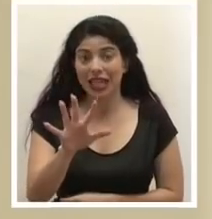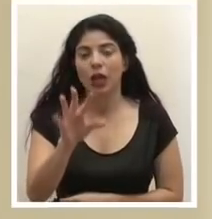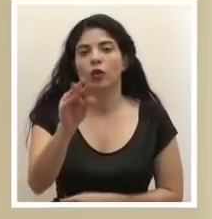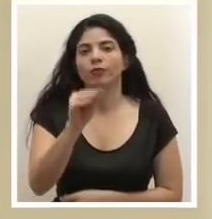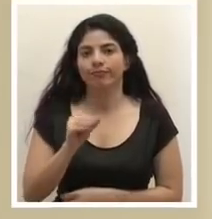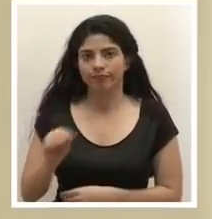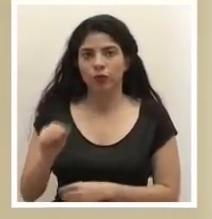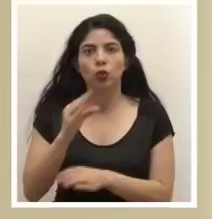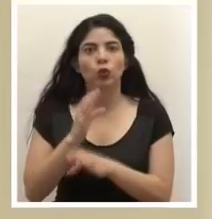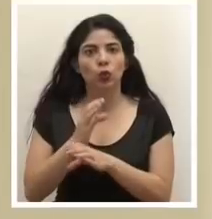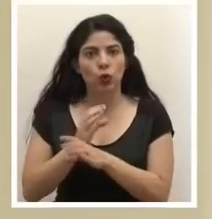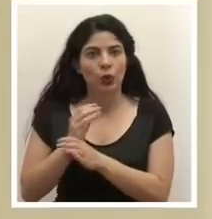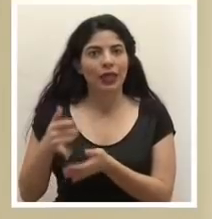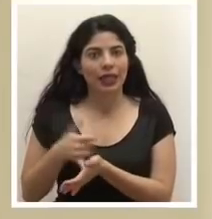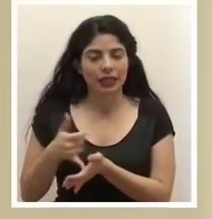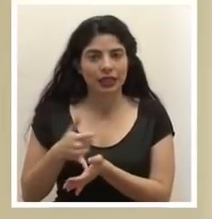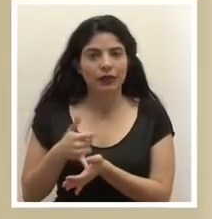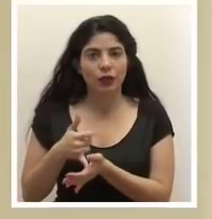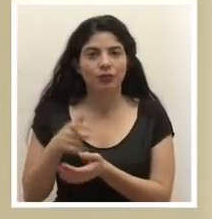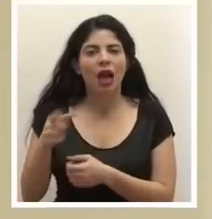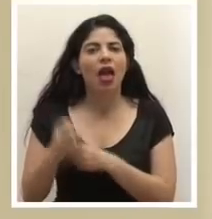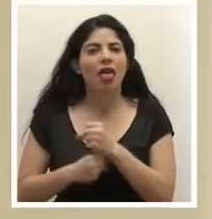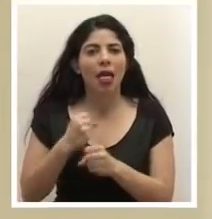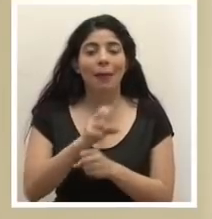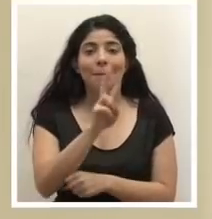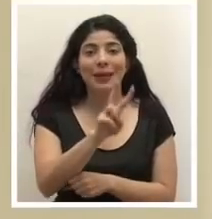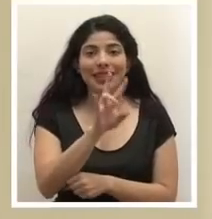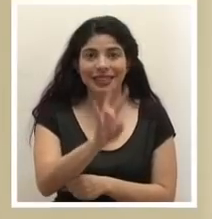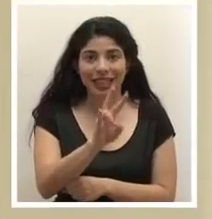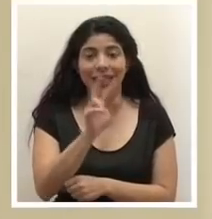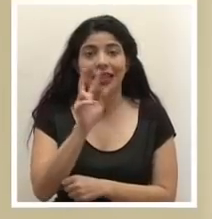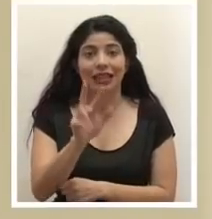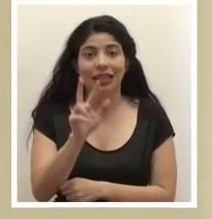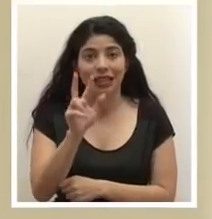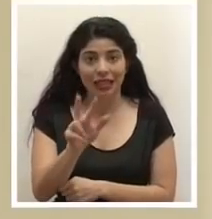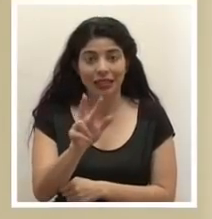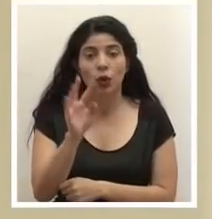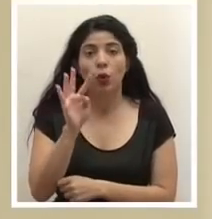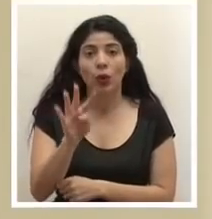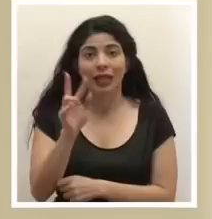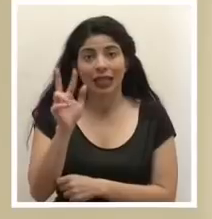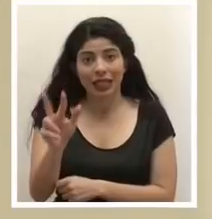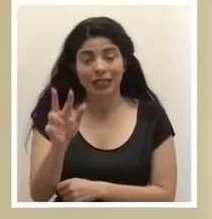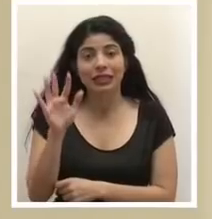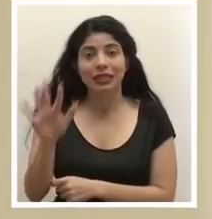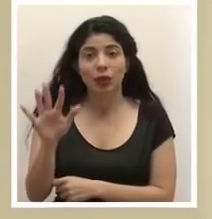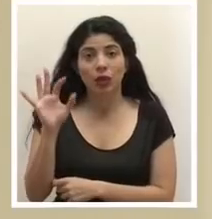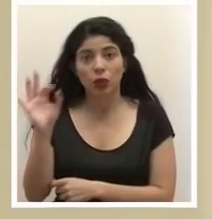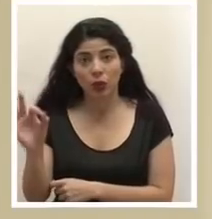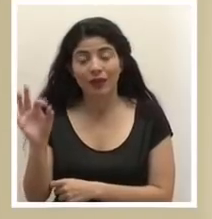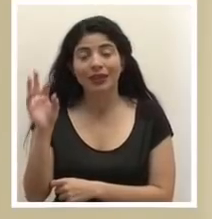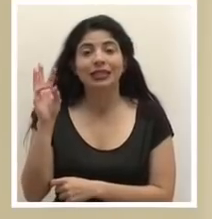están en cuidados intensivos con edades de 27, 33, 43, 59 y